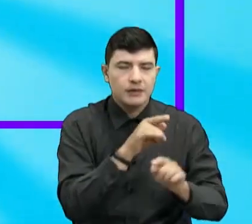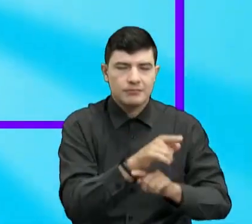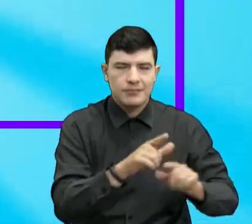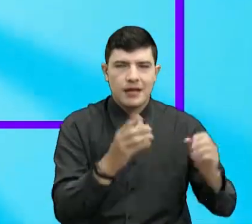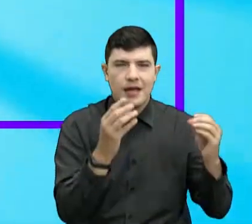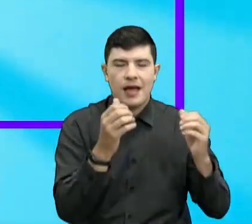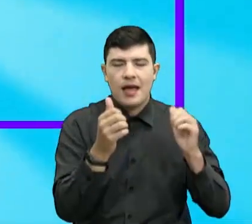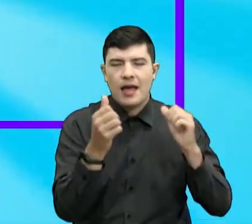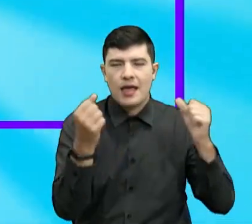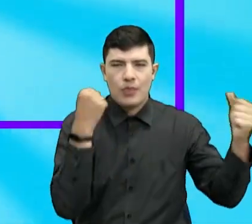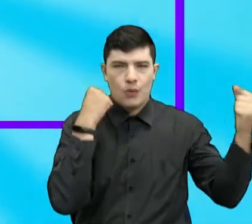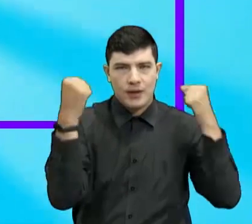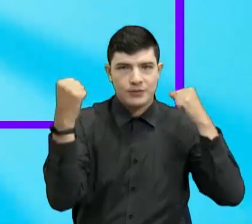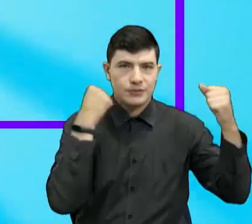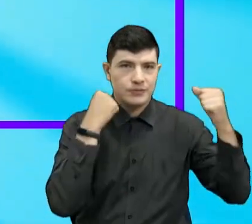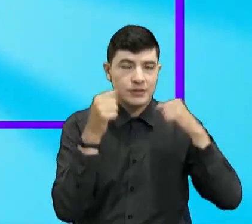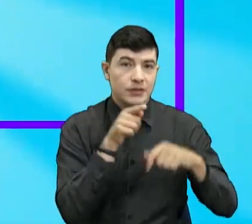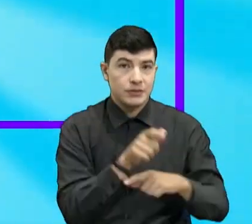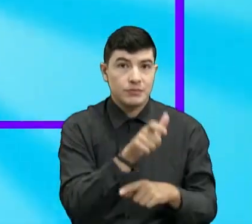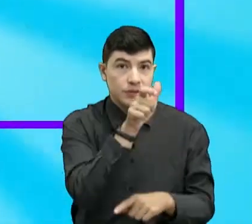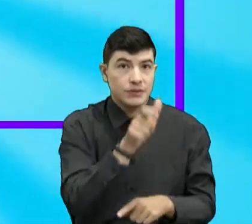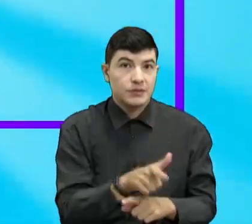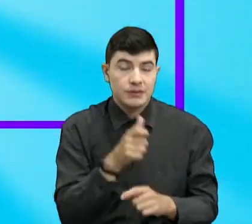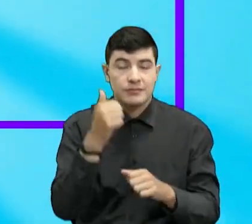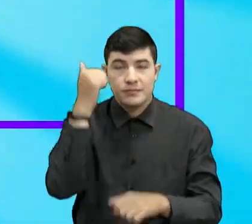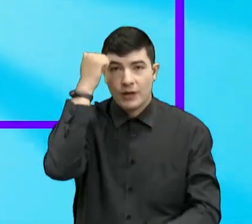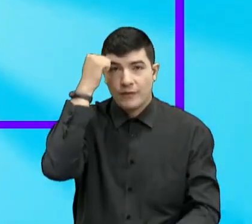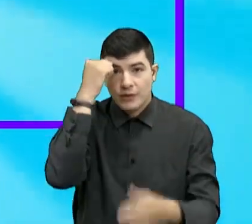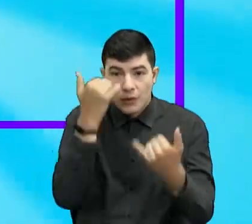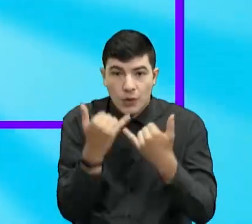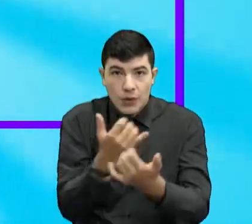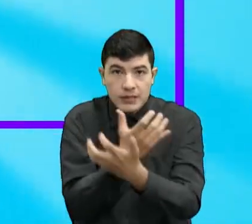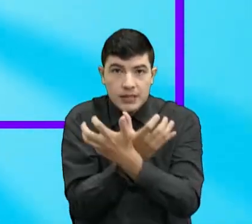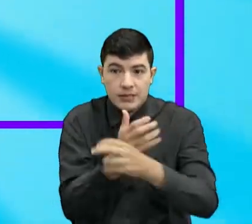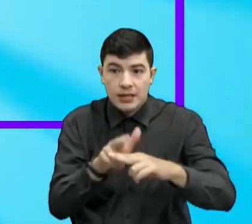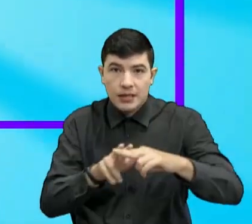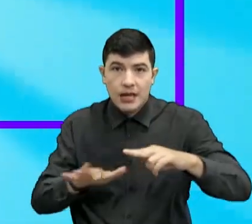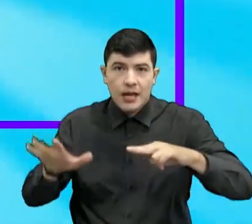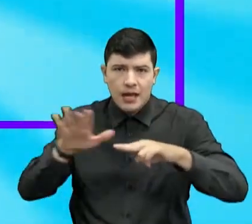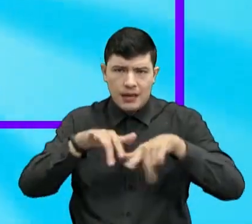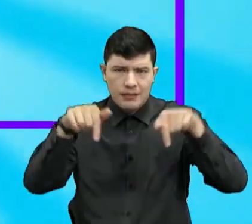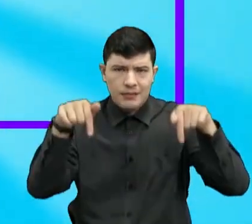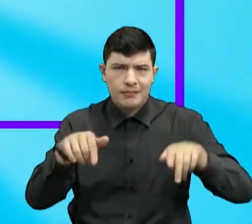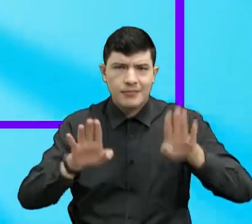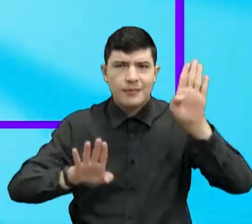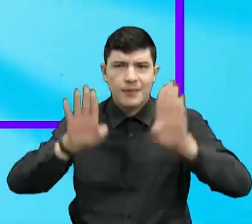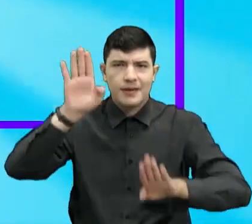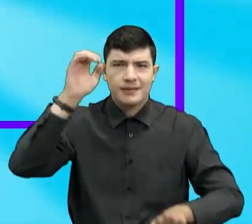Deportes. Él es nuestro docente de Ciencias Naturales, aquí en Presente Profe.